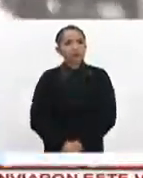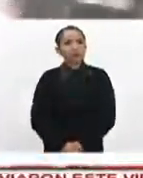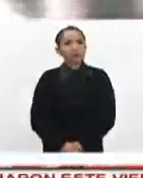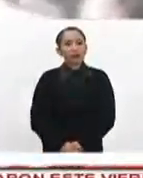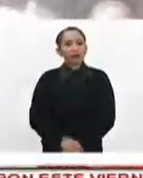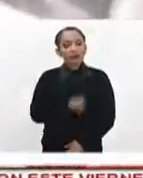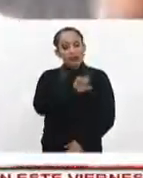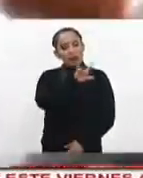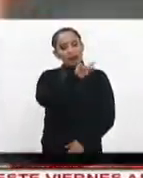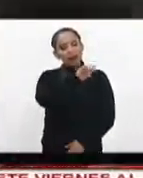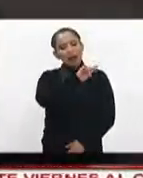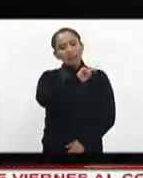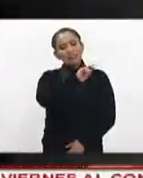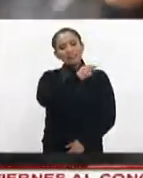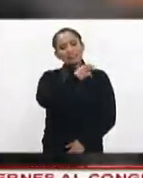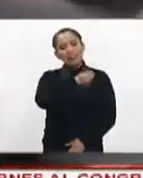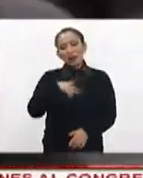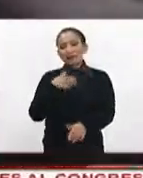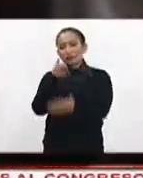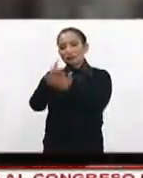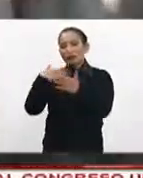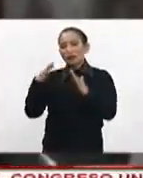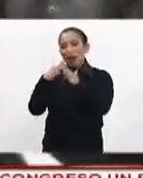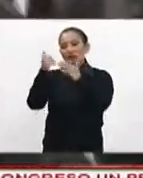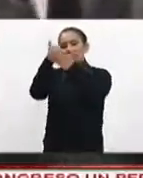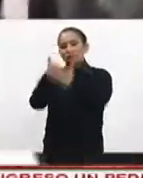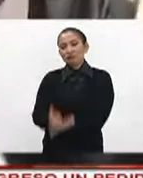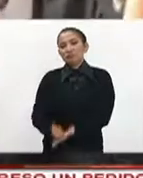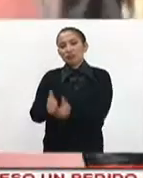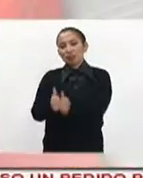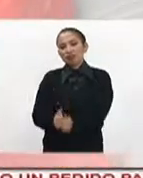El Bester Gordillo cumplirá su condena en arresto domiciliario.